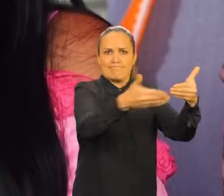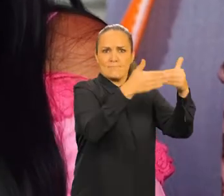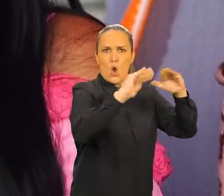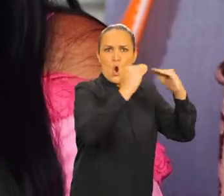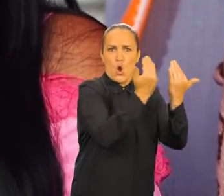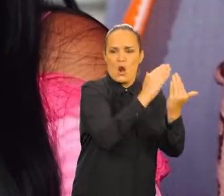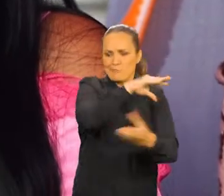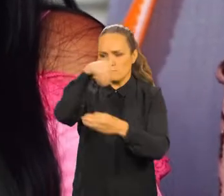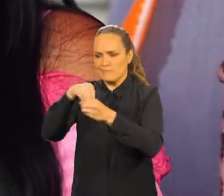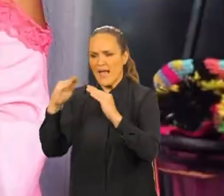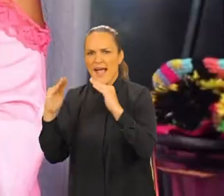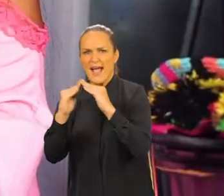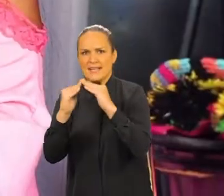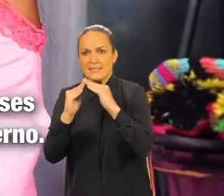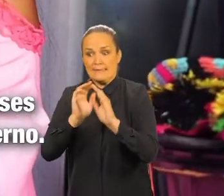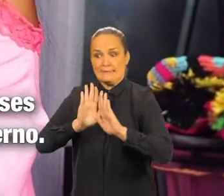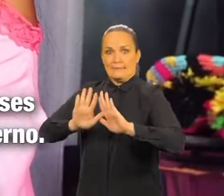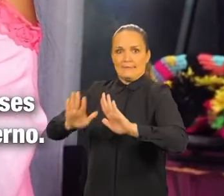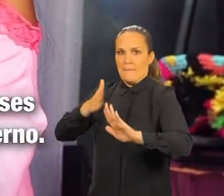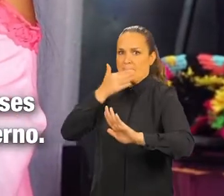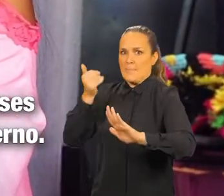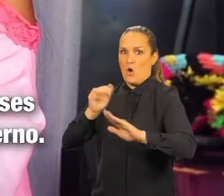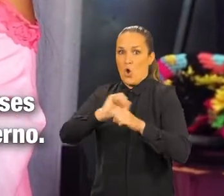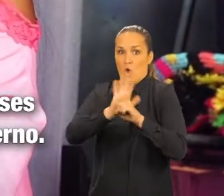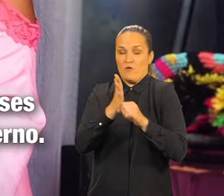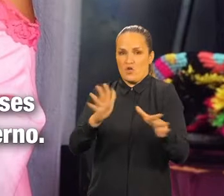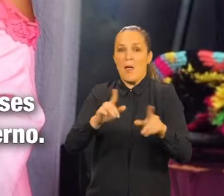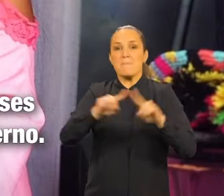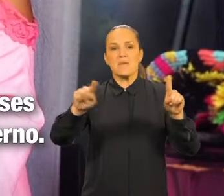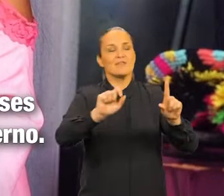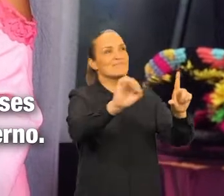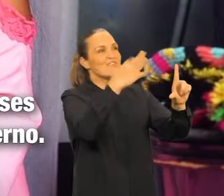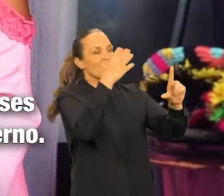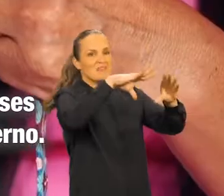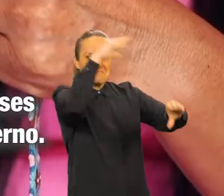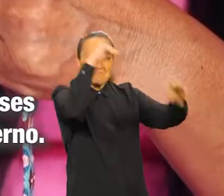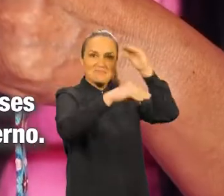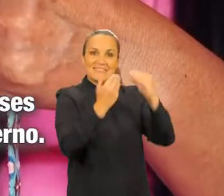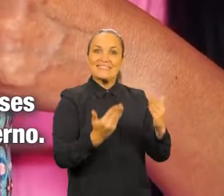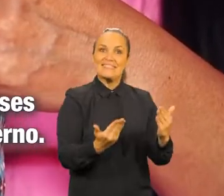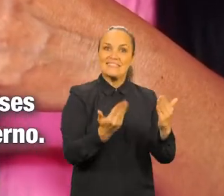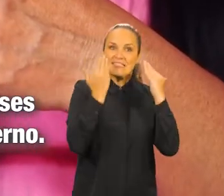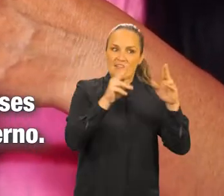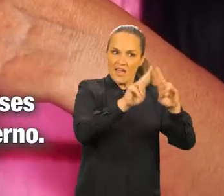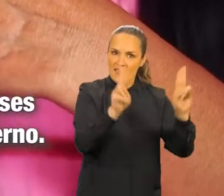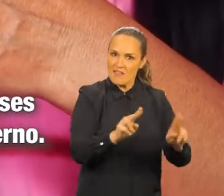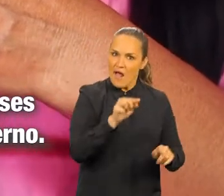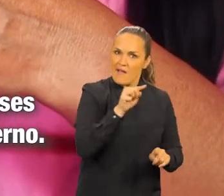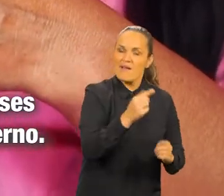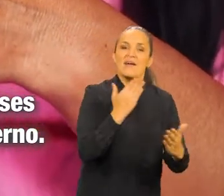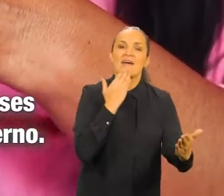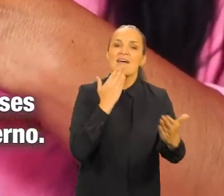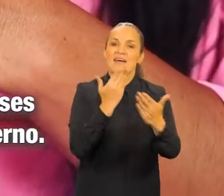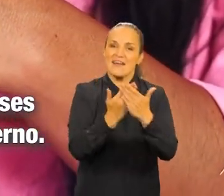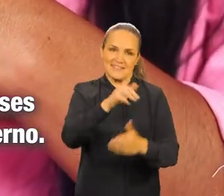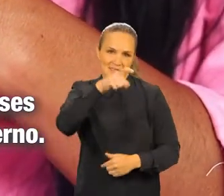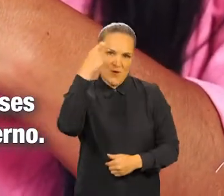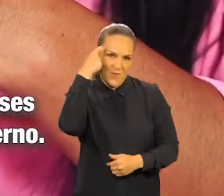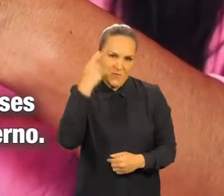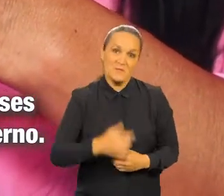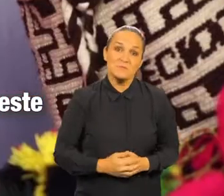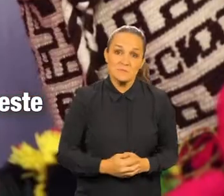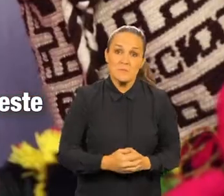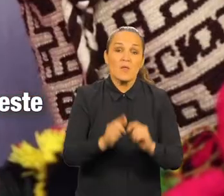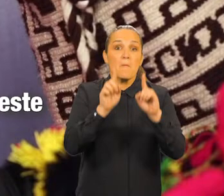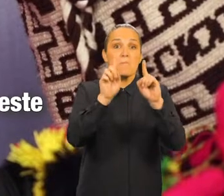evitando a que ellos se contagien. Pero al igual, ellos están recibiendo sus clases por ese medio que nos ha facilitado el